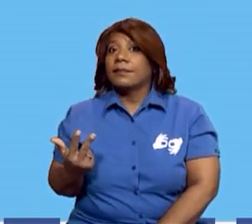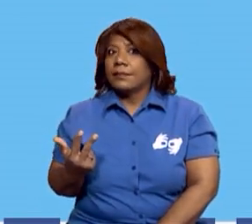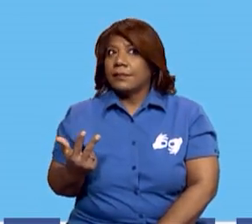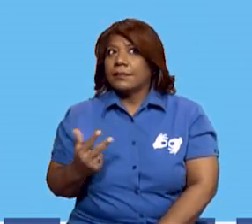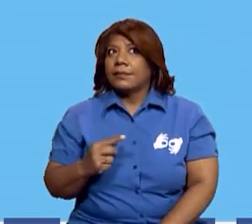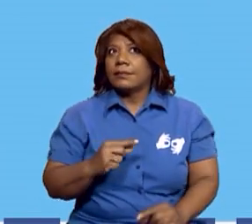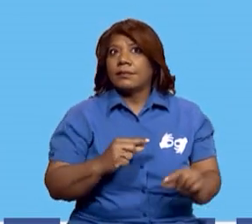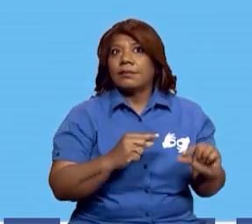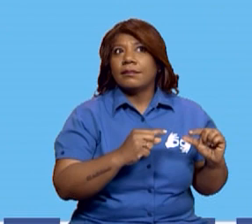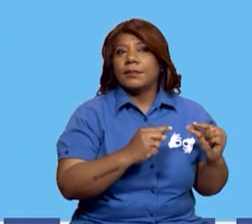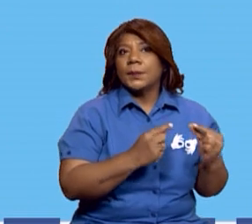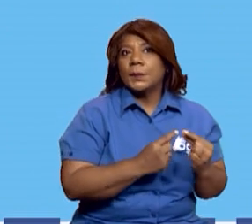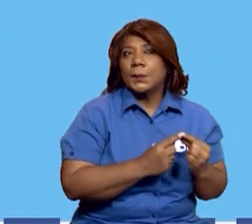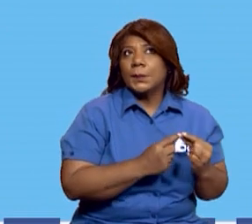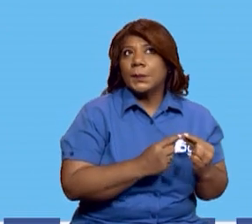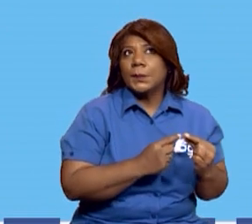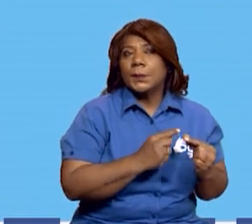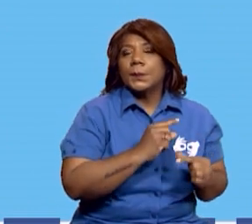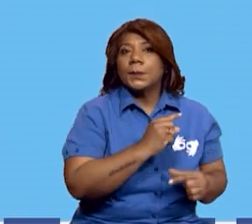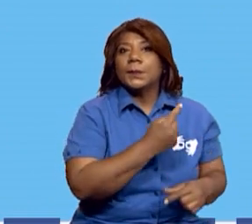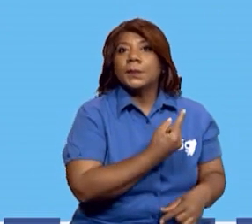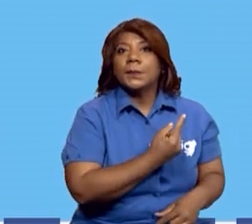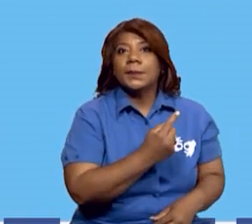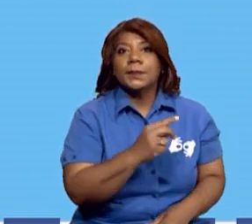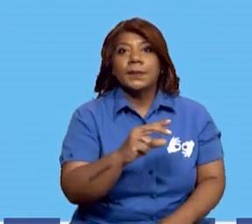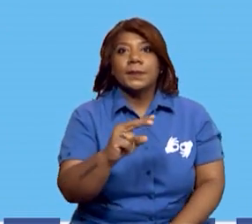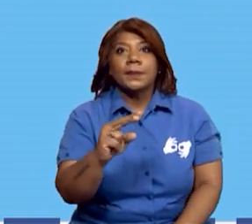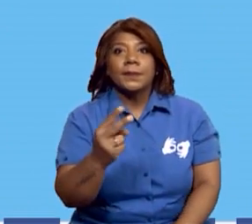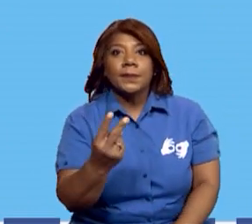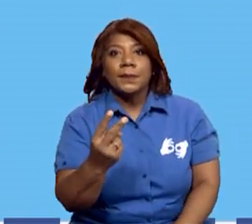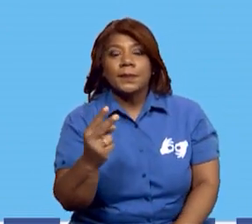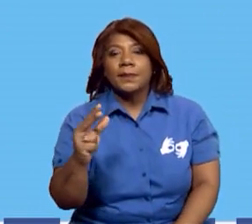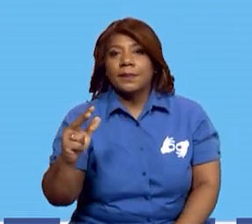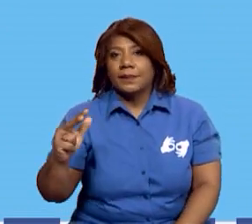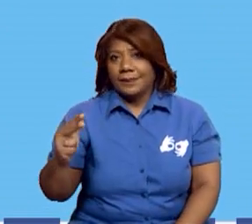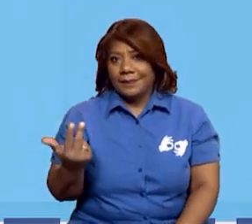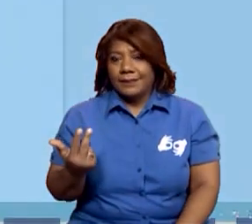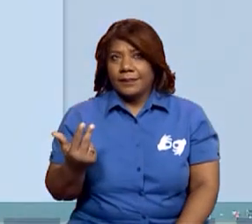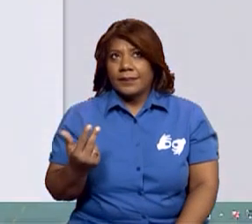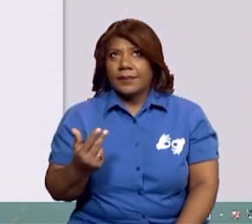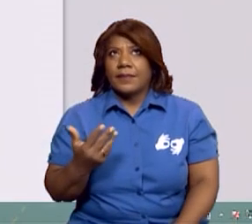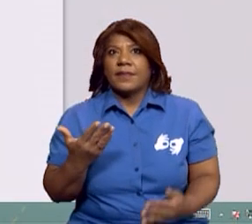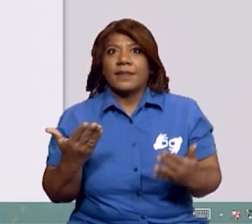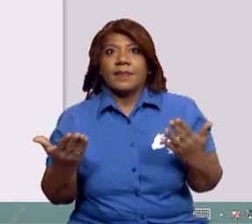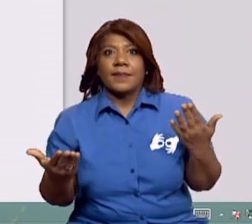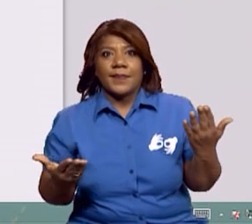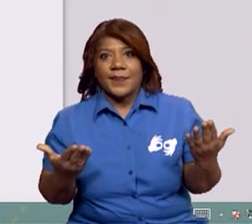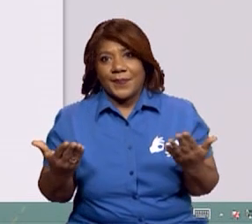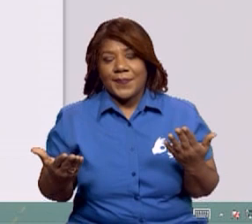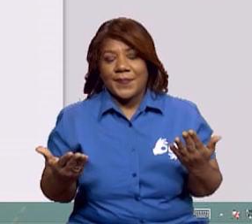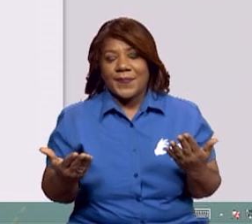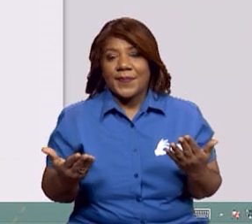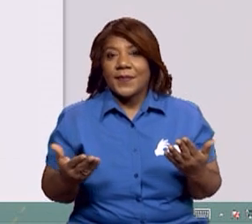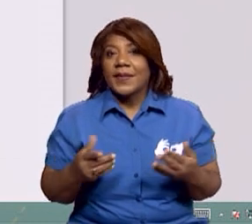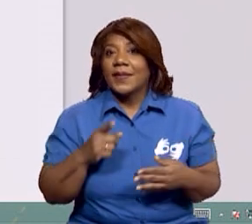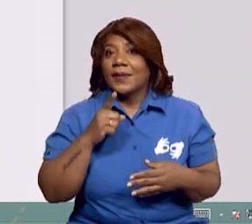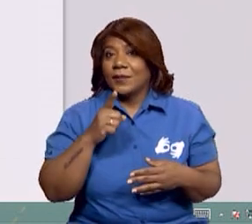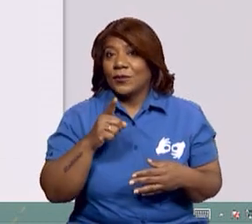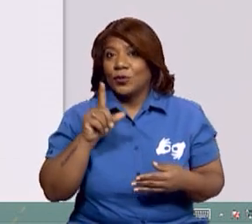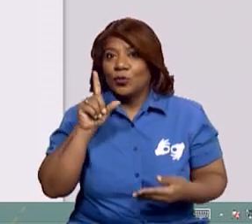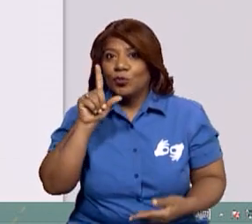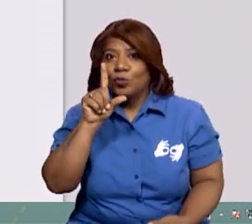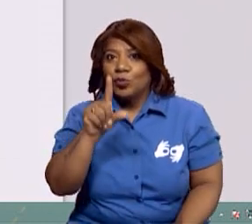primario? ¿Cuándo es un sector secundario? ¿Cuándo es terciario? ¿Qué nos beneficia? ¿Qué es? Cuando lo puedas abrir,